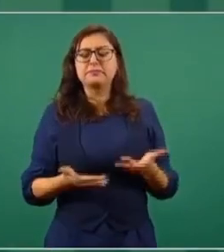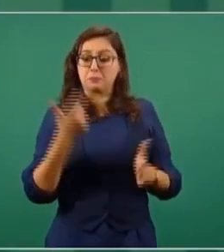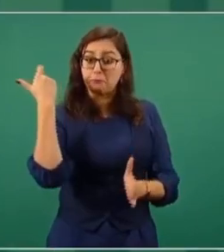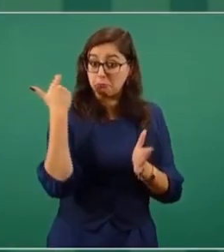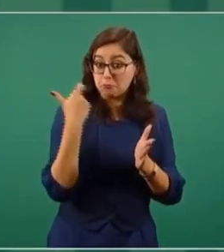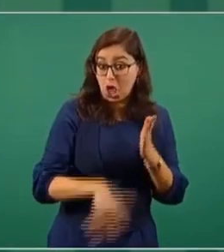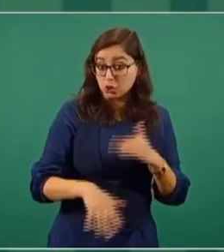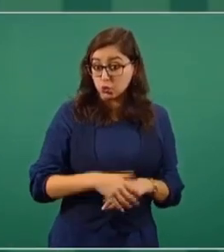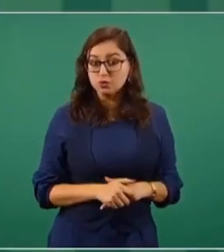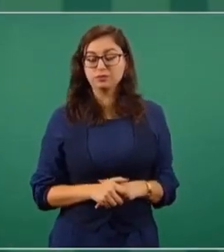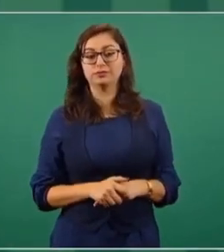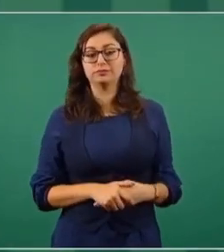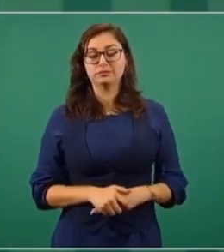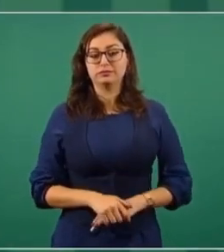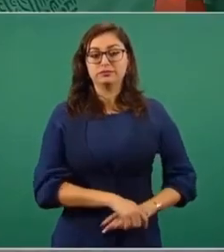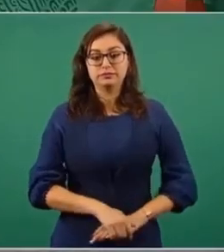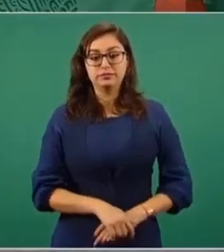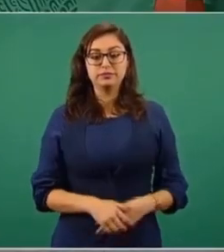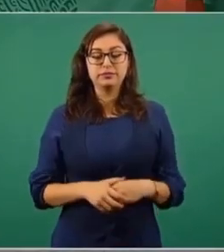precios.